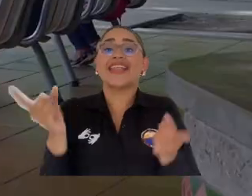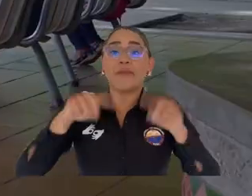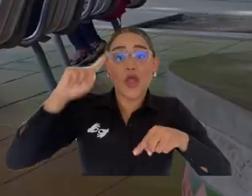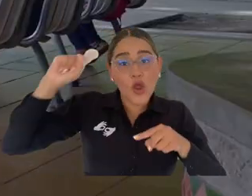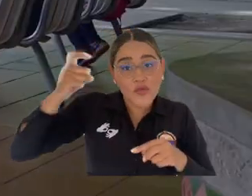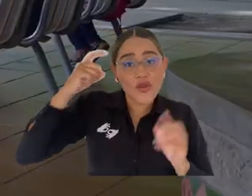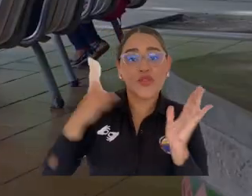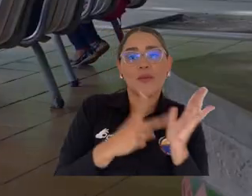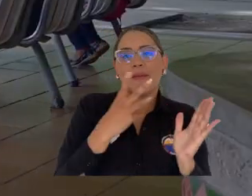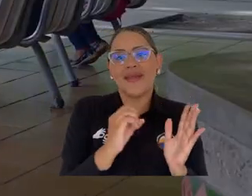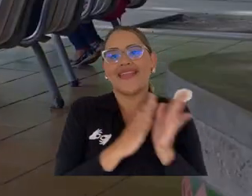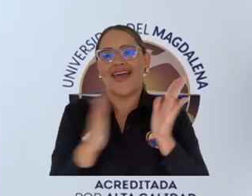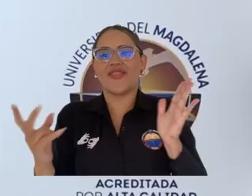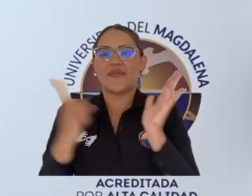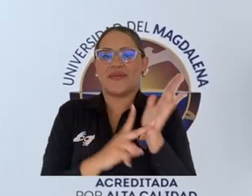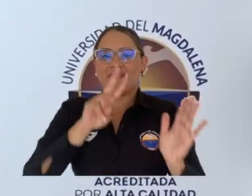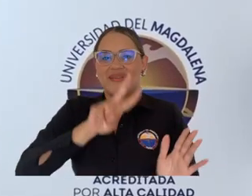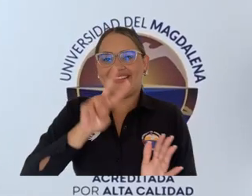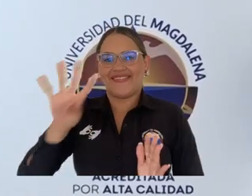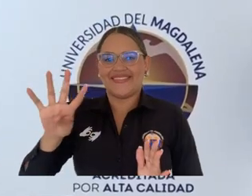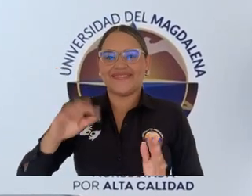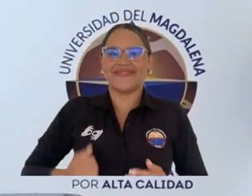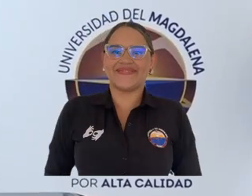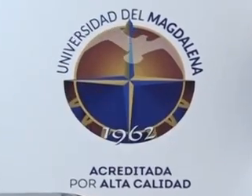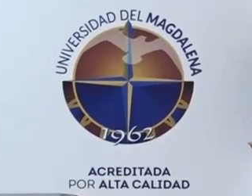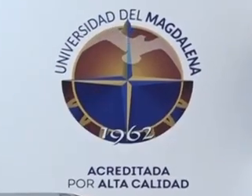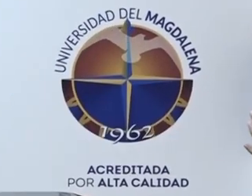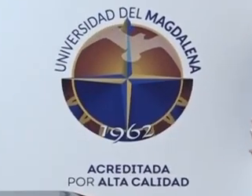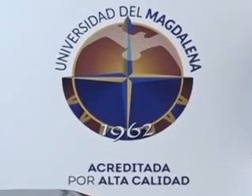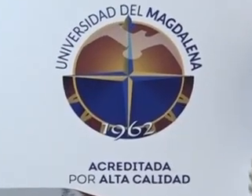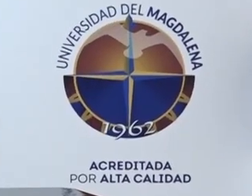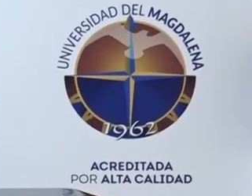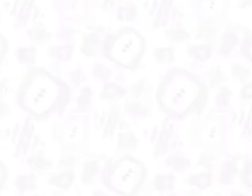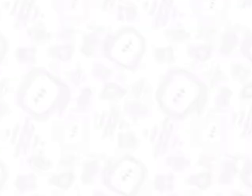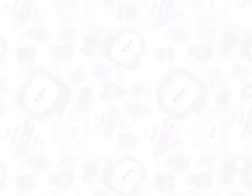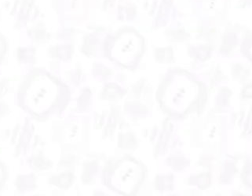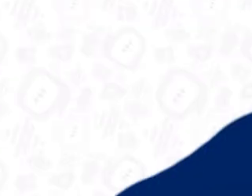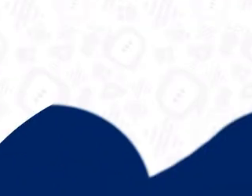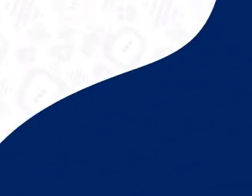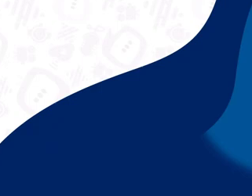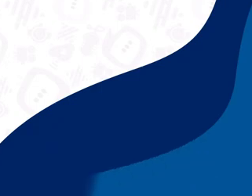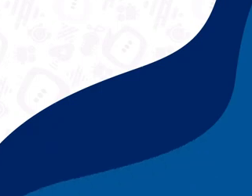de Desarrollo 2020-2030 y de Gobierno 2020-2024.